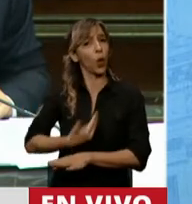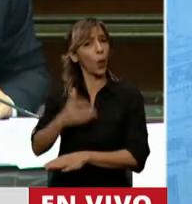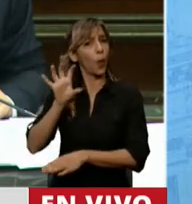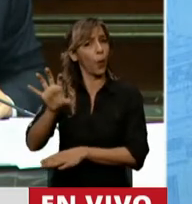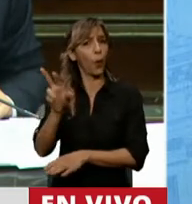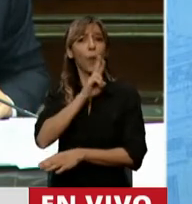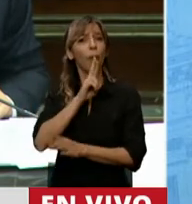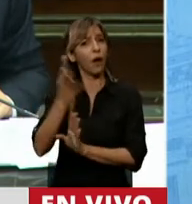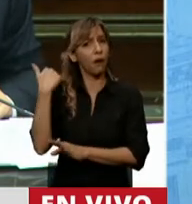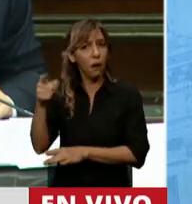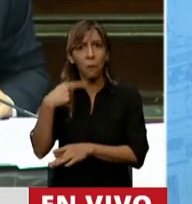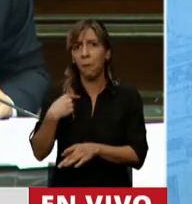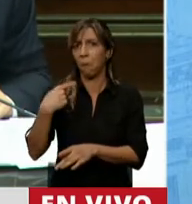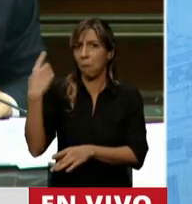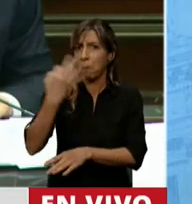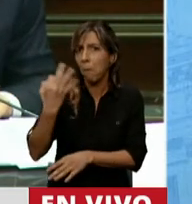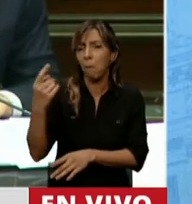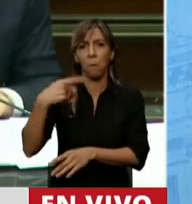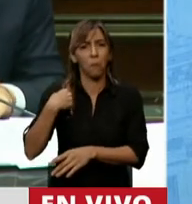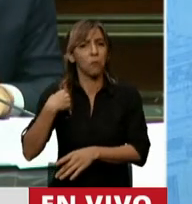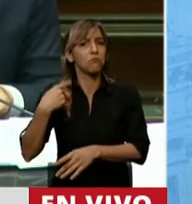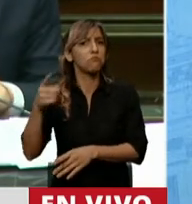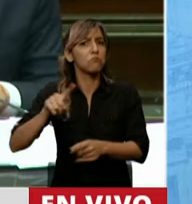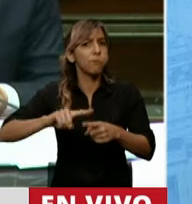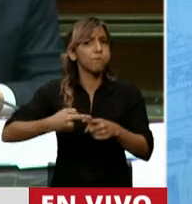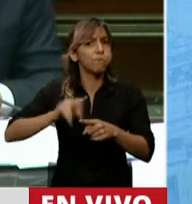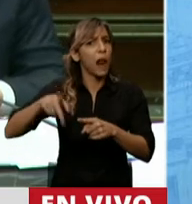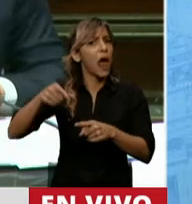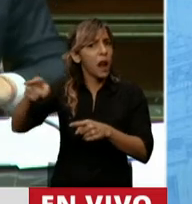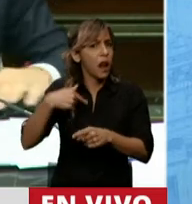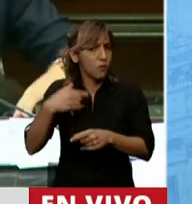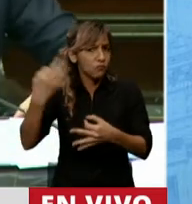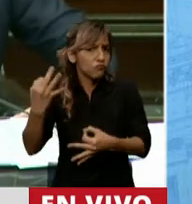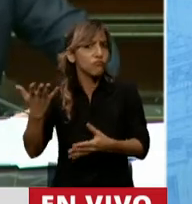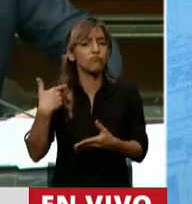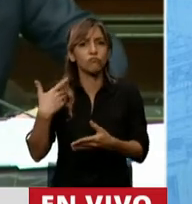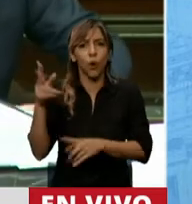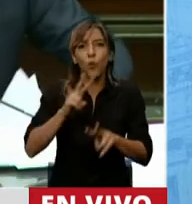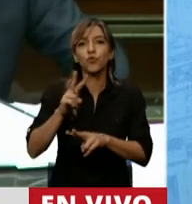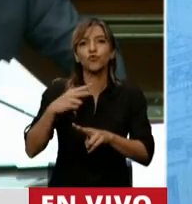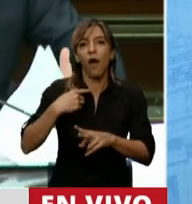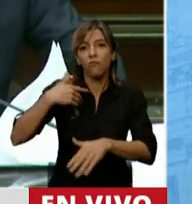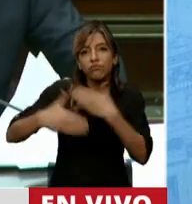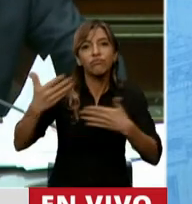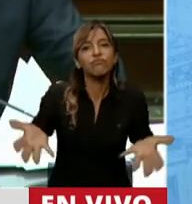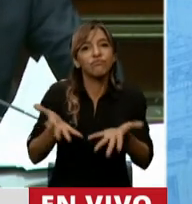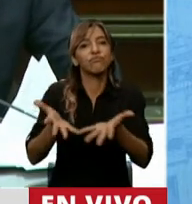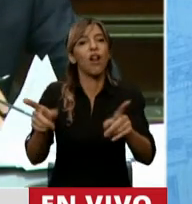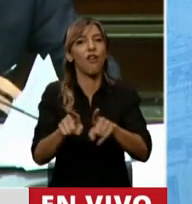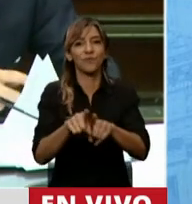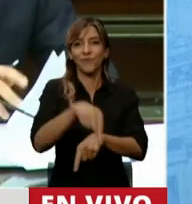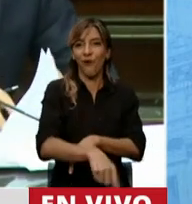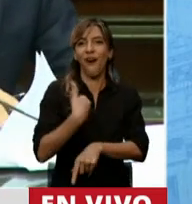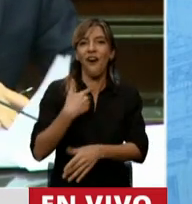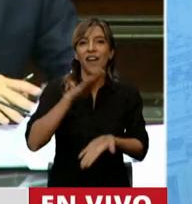nuevas y trajo el examen en nuestra provincia y eso es una política de Estado. Igual que incentivar fiscalmente y acompañar en la industria del conocimiento para que